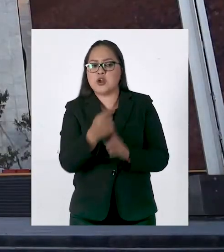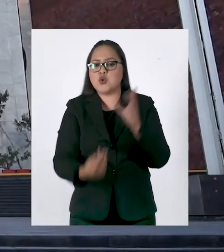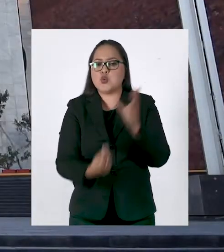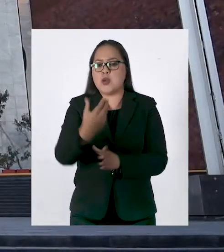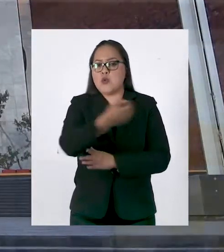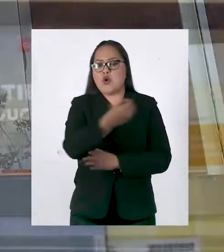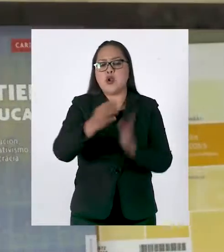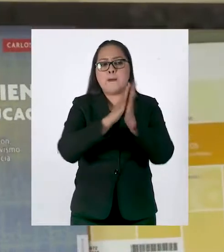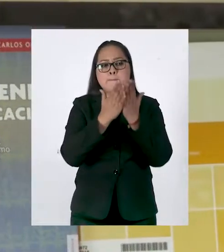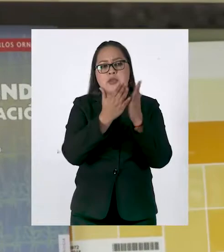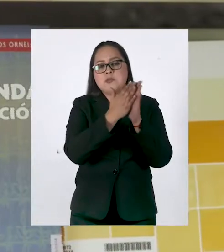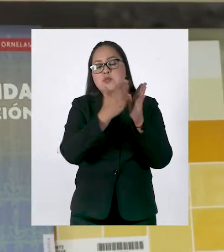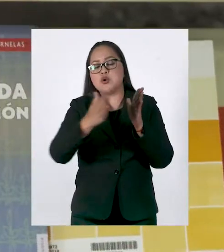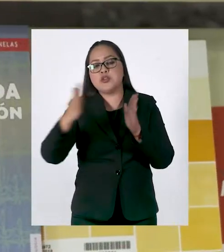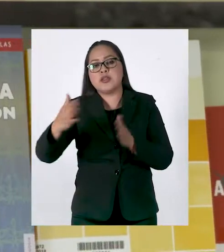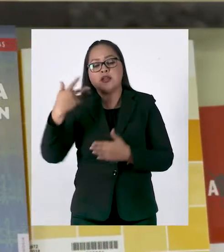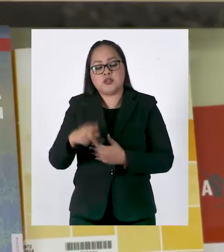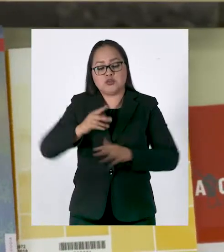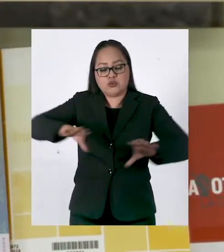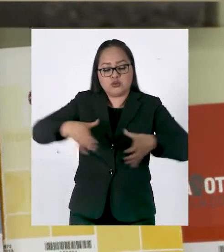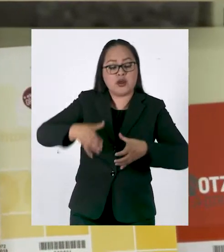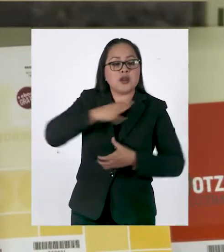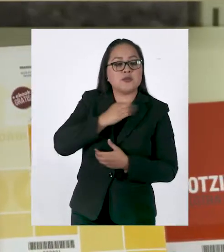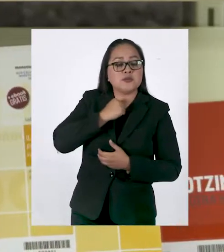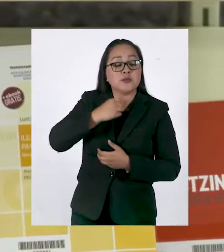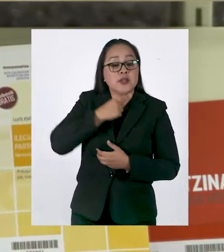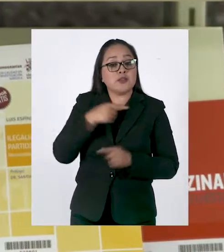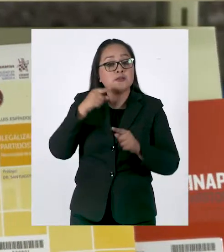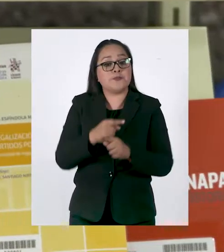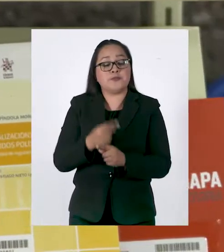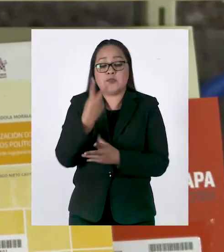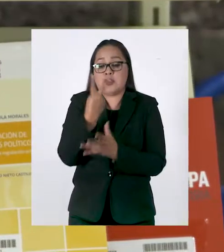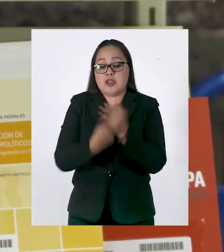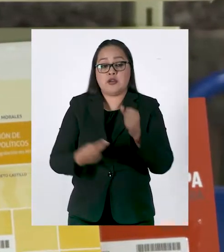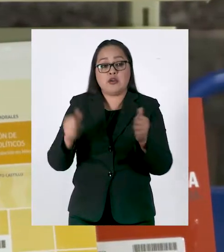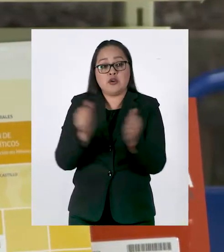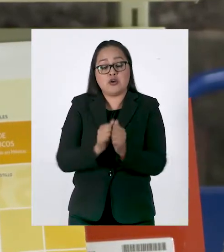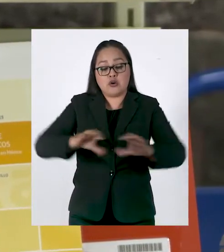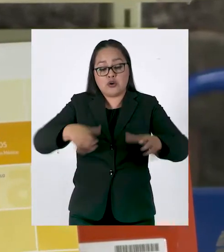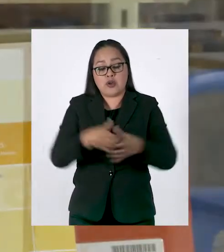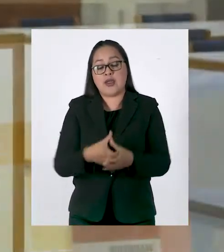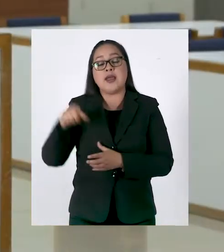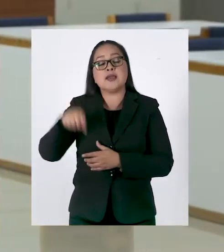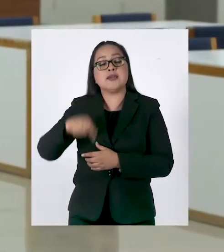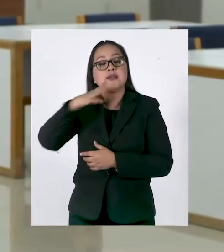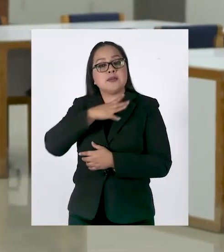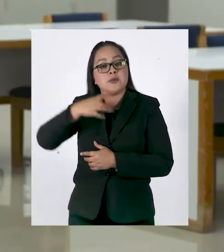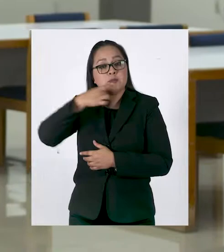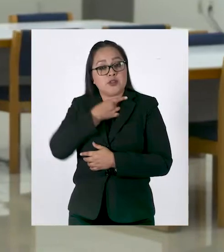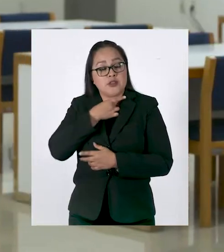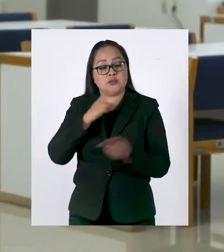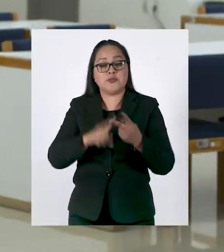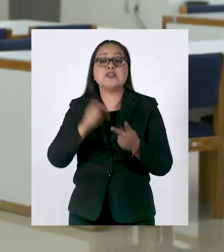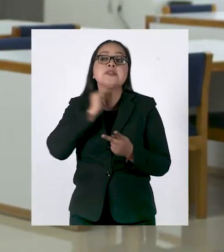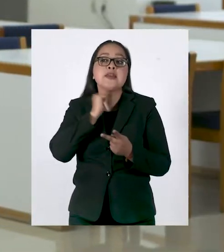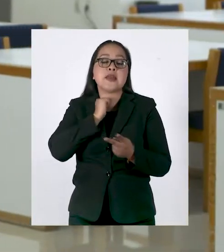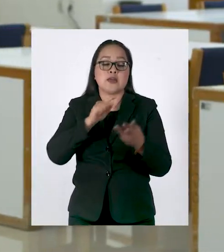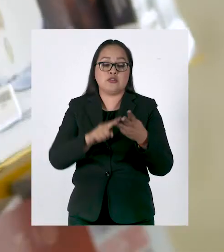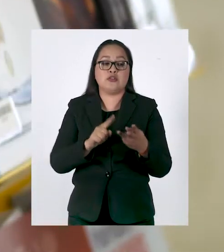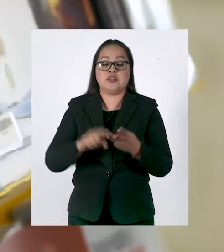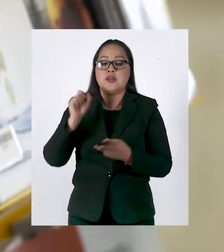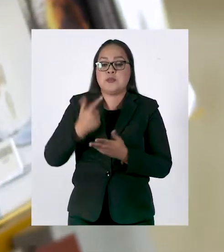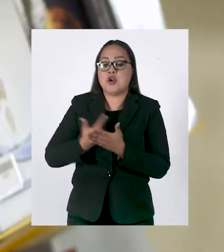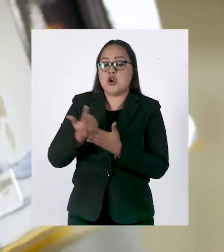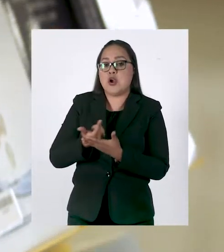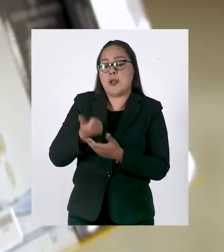reorganizar la entonces Biblioteca Pública del Congreso de la Unión y fusionarla con la Biblioteca de la Cámara de Diputados, la del